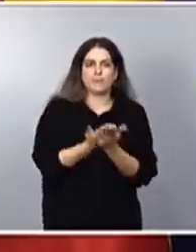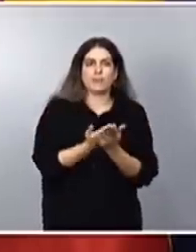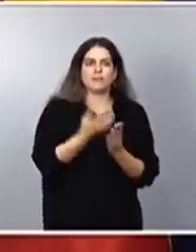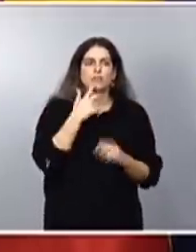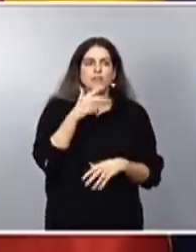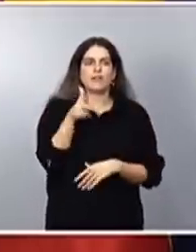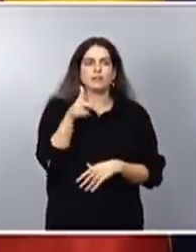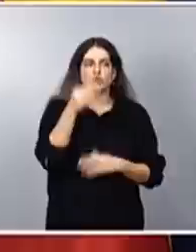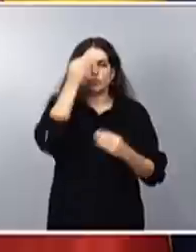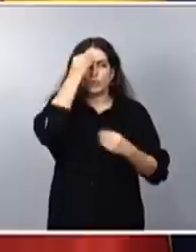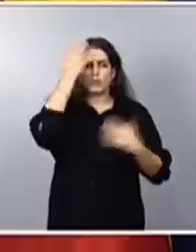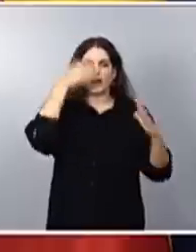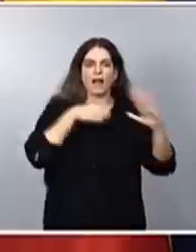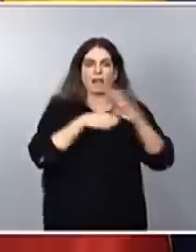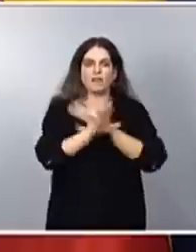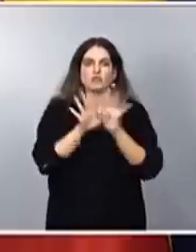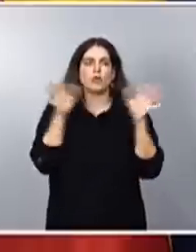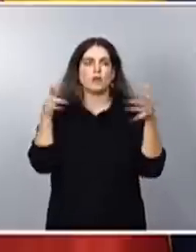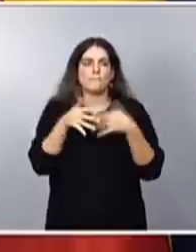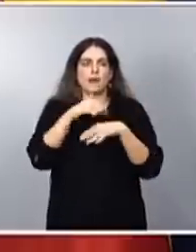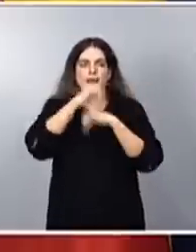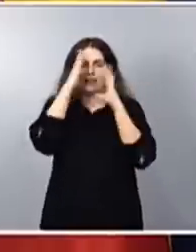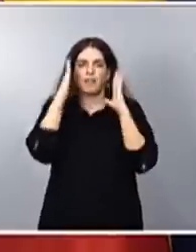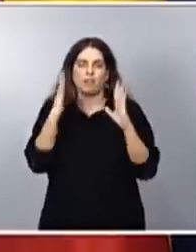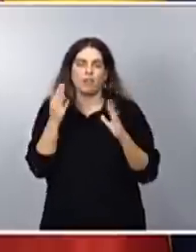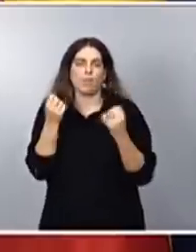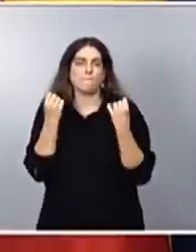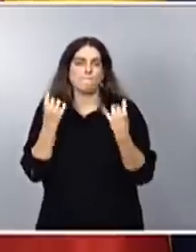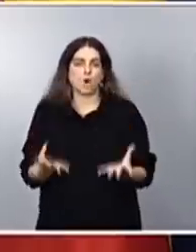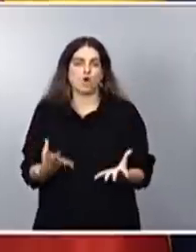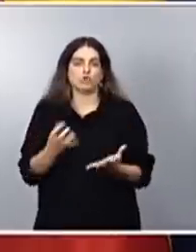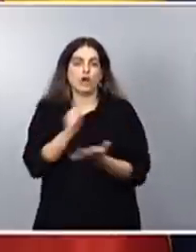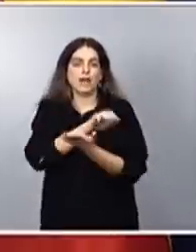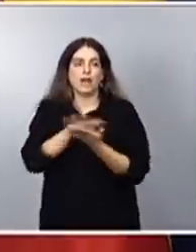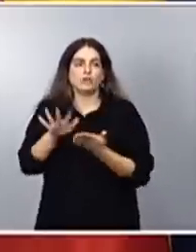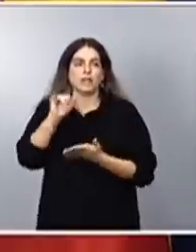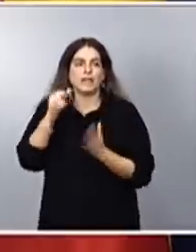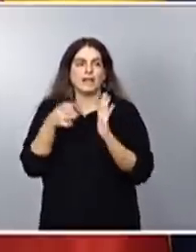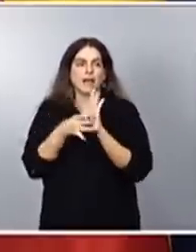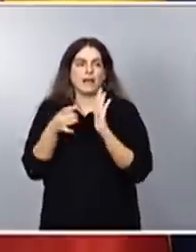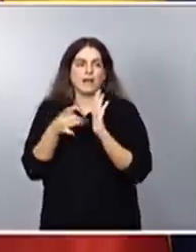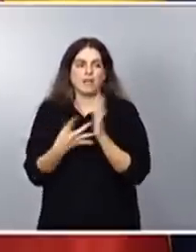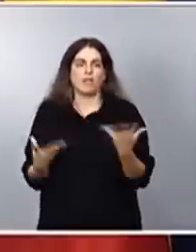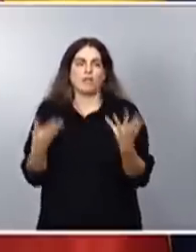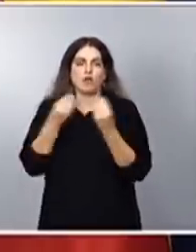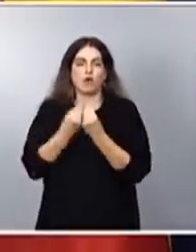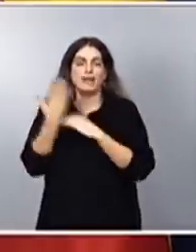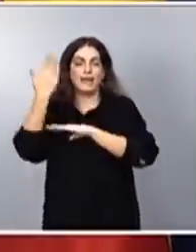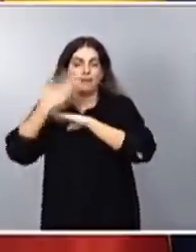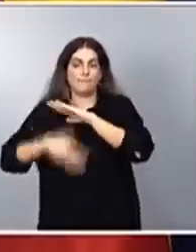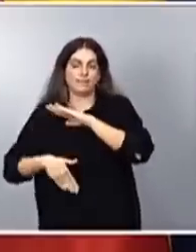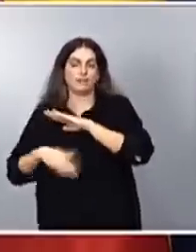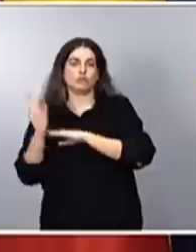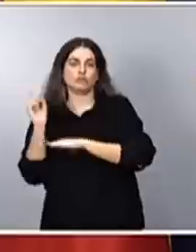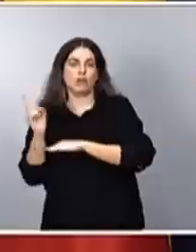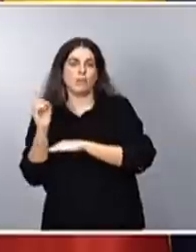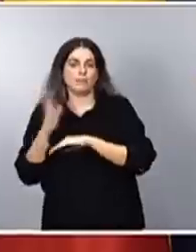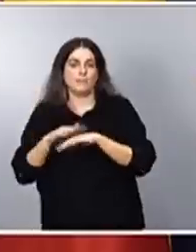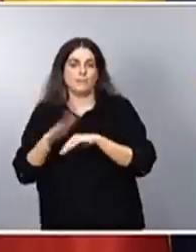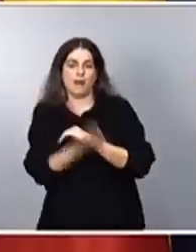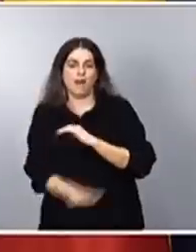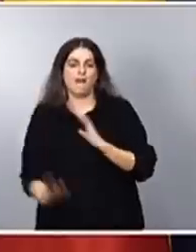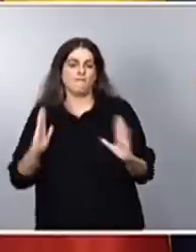universal a la atención temprana, gratuita y de calidad, y no limitada únicamente a la primera infancia. Y, además,